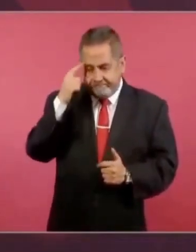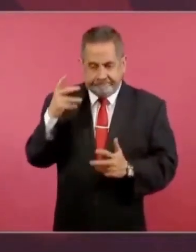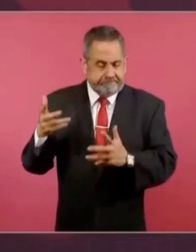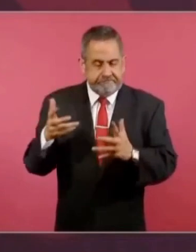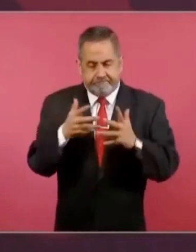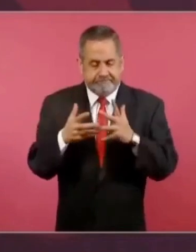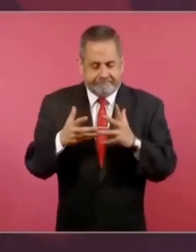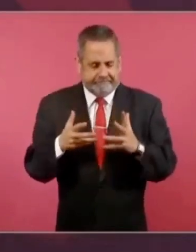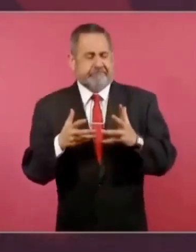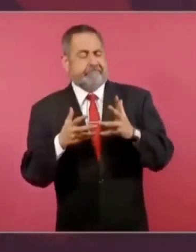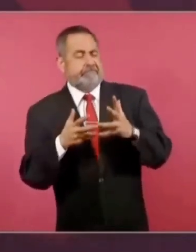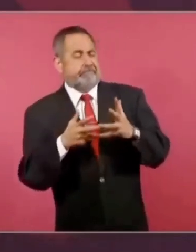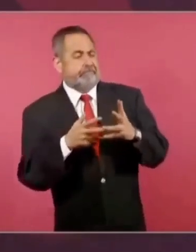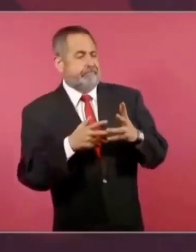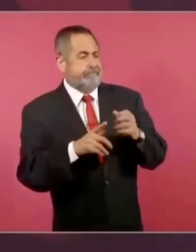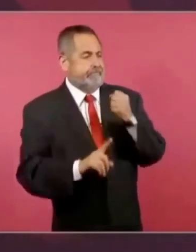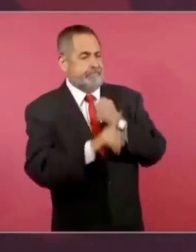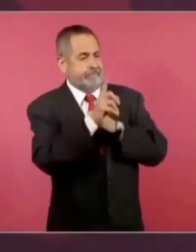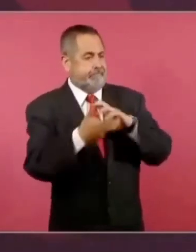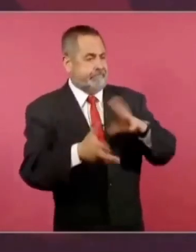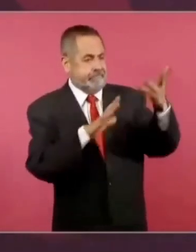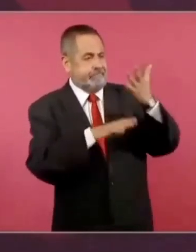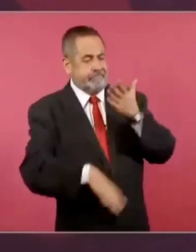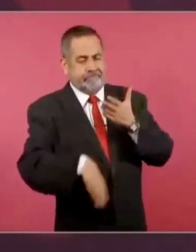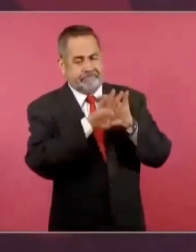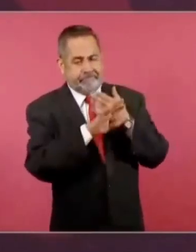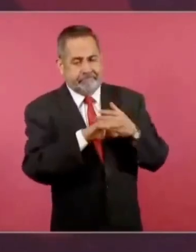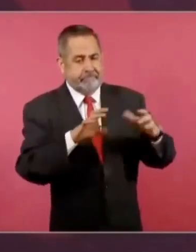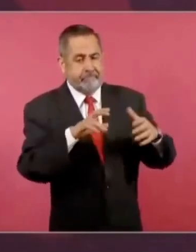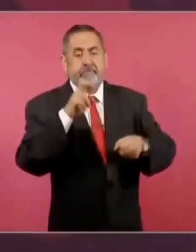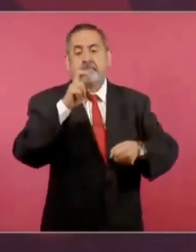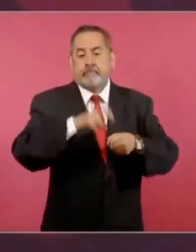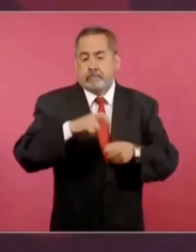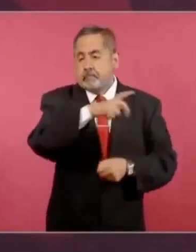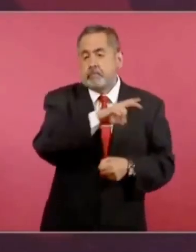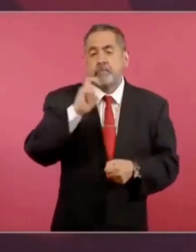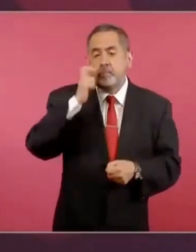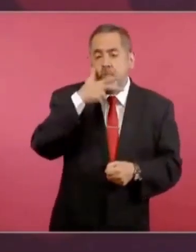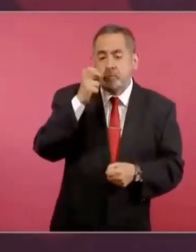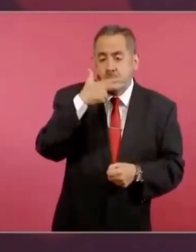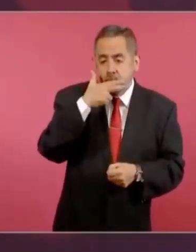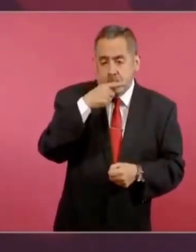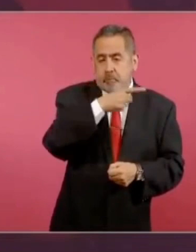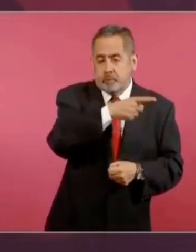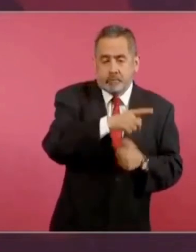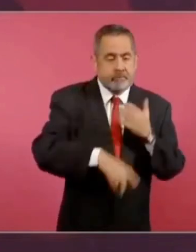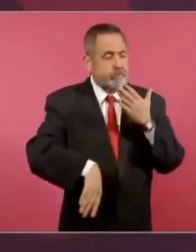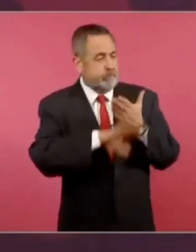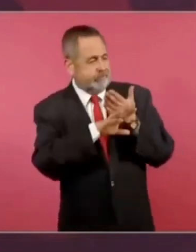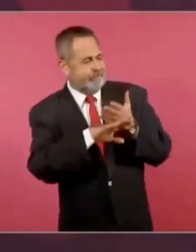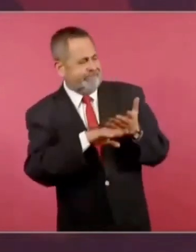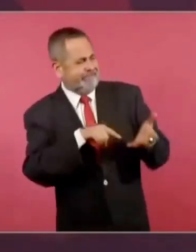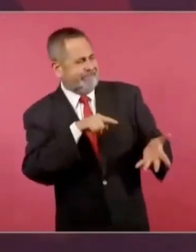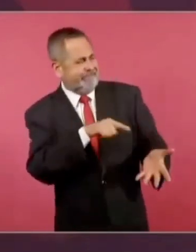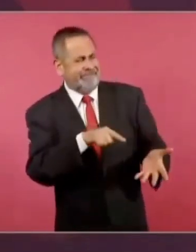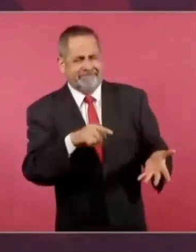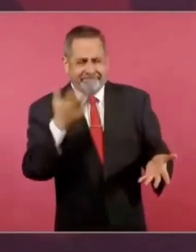esa rebelión de Orozco en Chihuahua contra su gobierno.